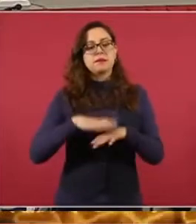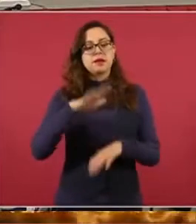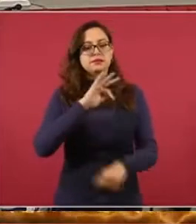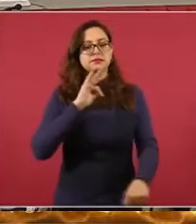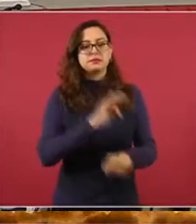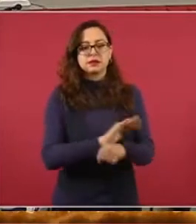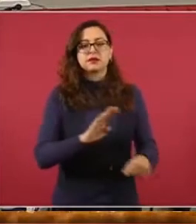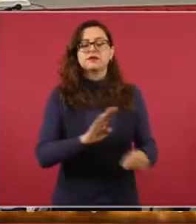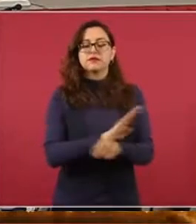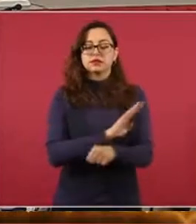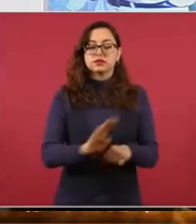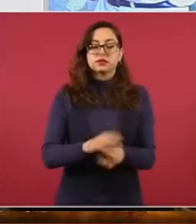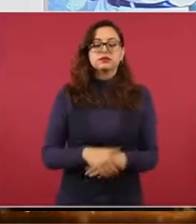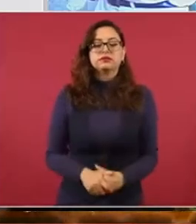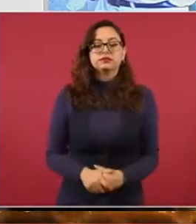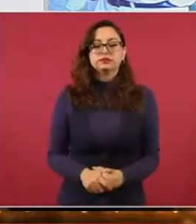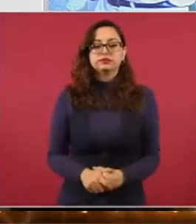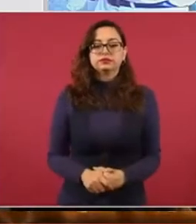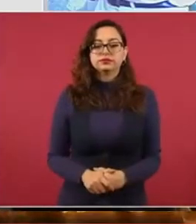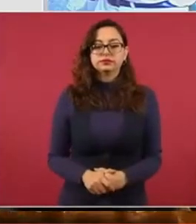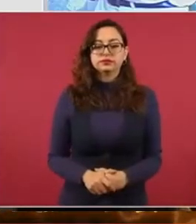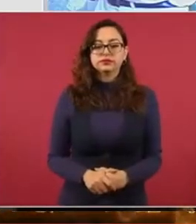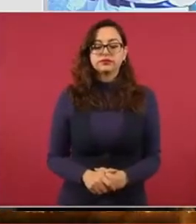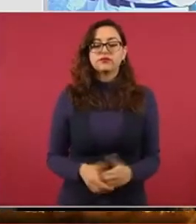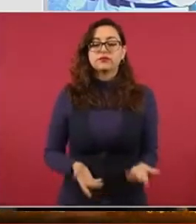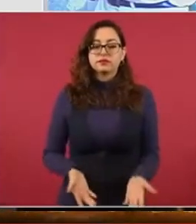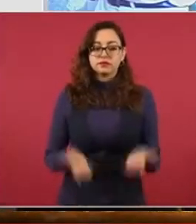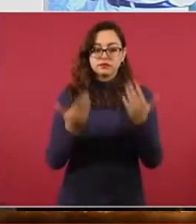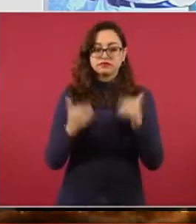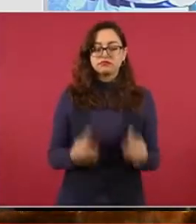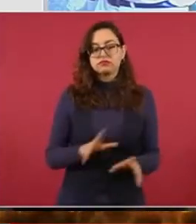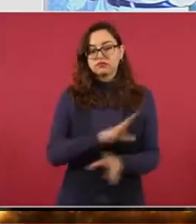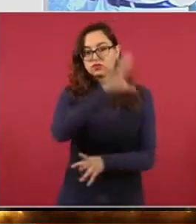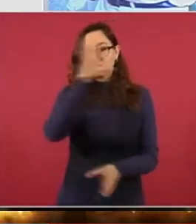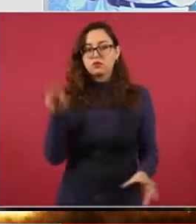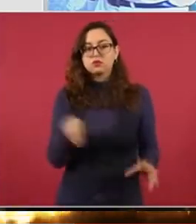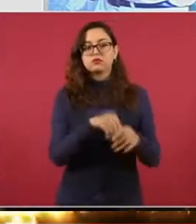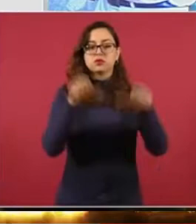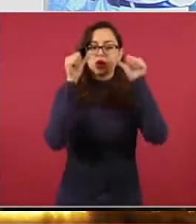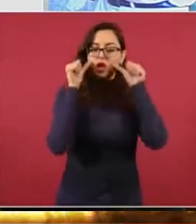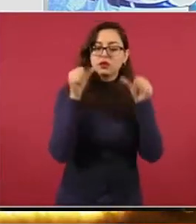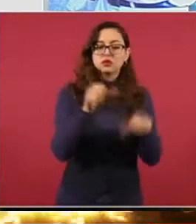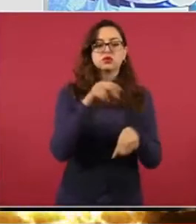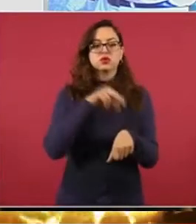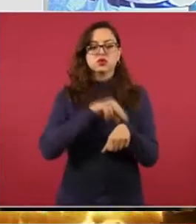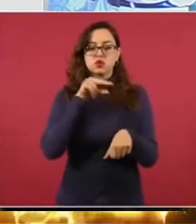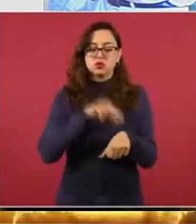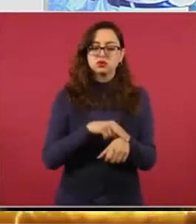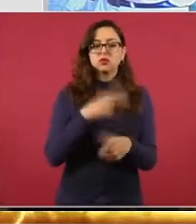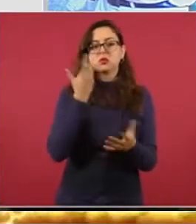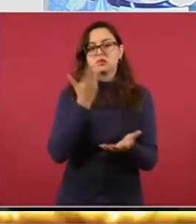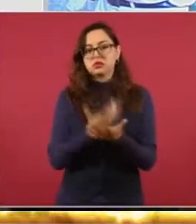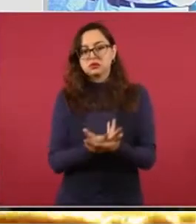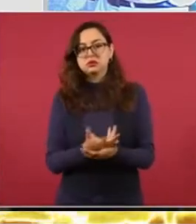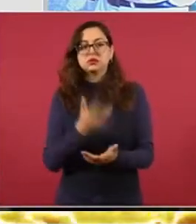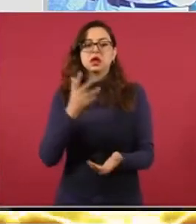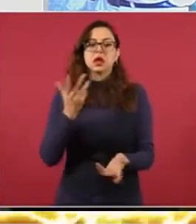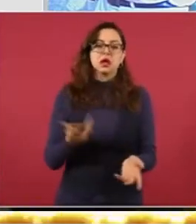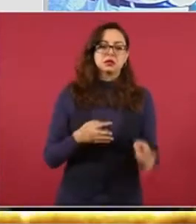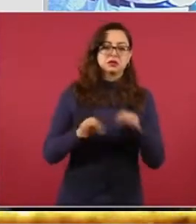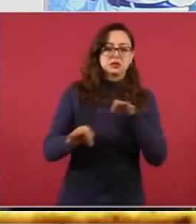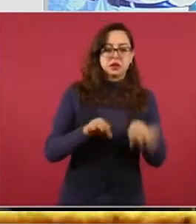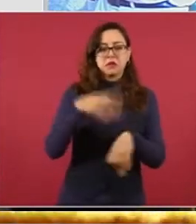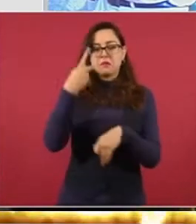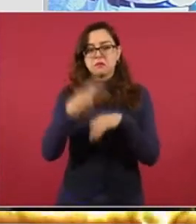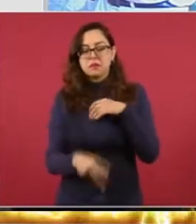También esto es la cobertura, la atención médica sin limitaciones, incapacidades, riesgos de trabajo, guarderías, pensión, la